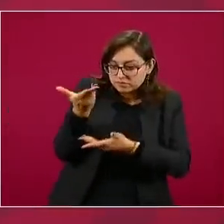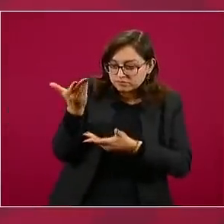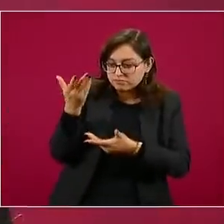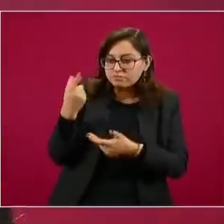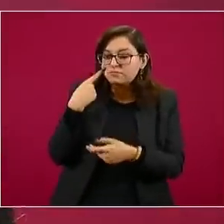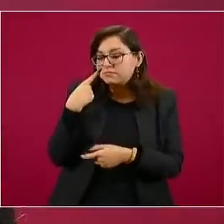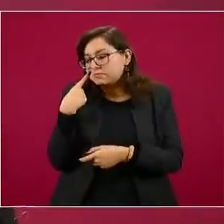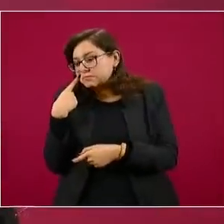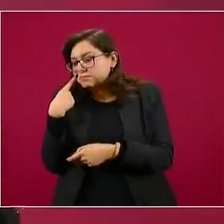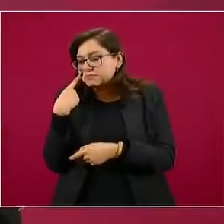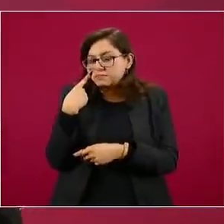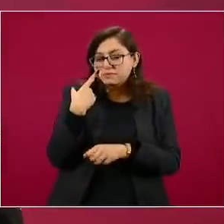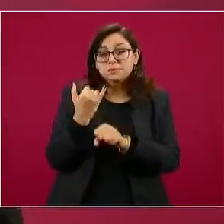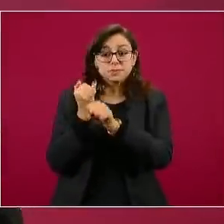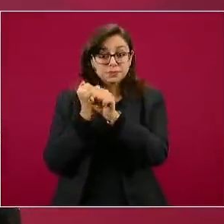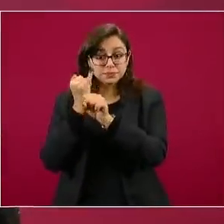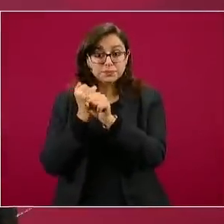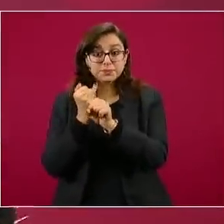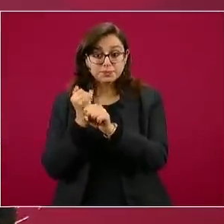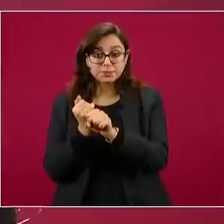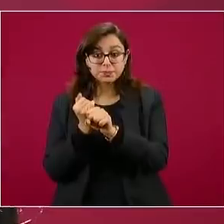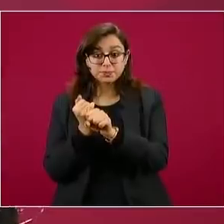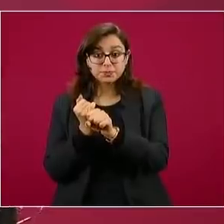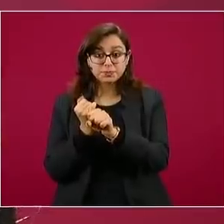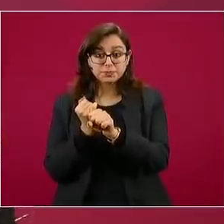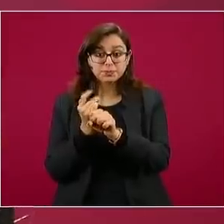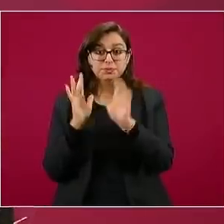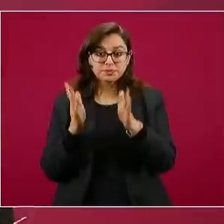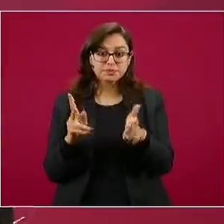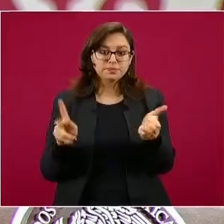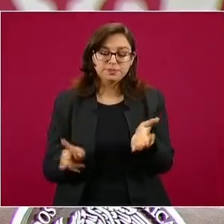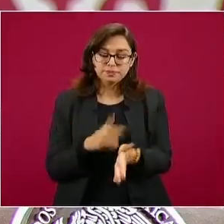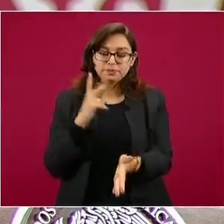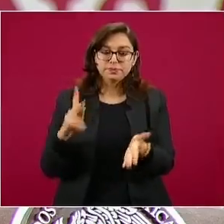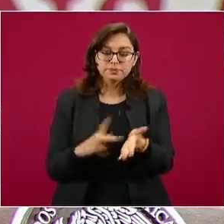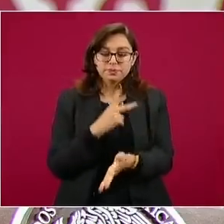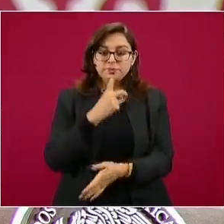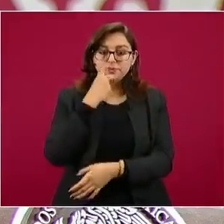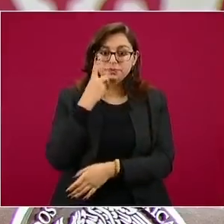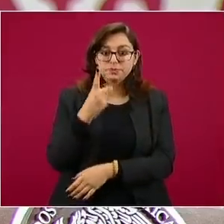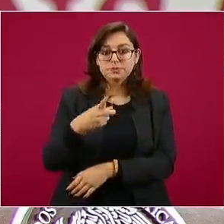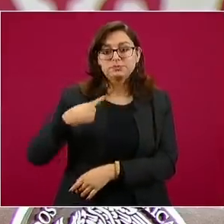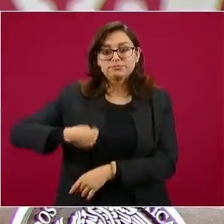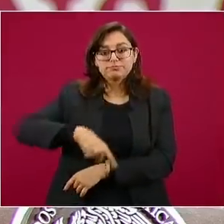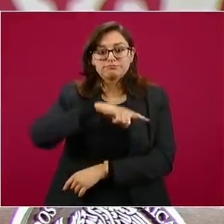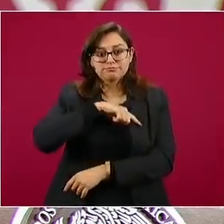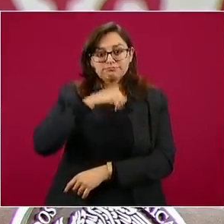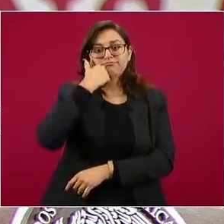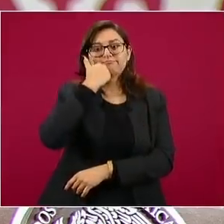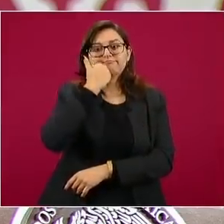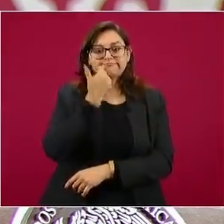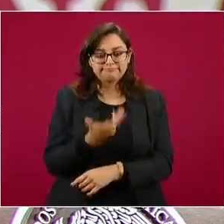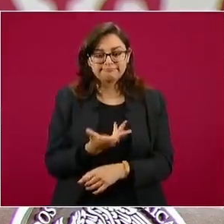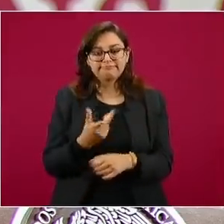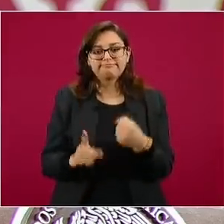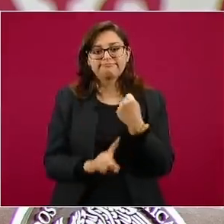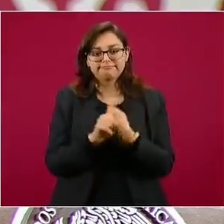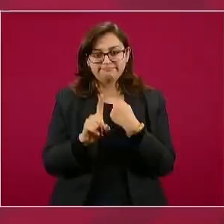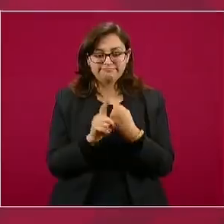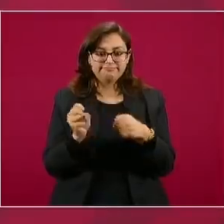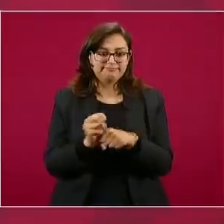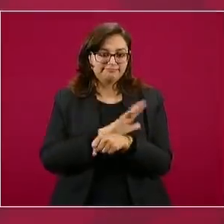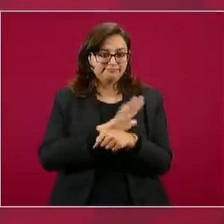final de la vacuna, que como se ha mencionado buscamos que sea parte de la solución para este COVID